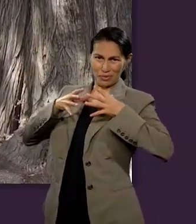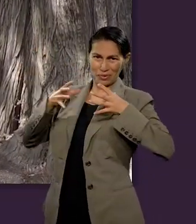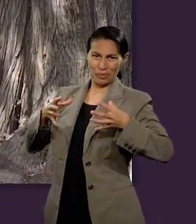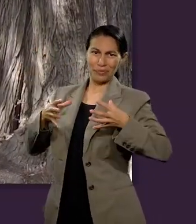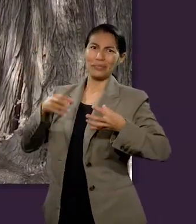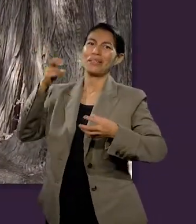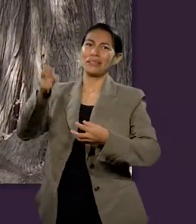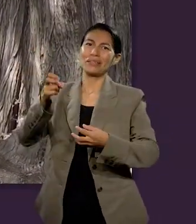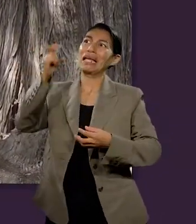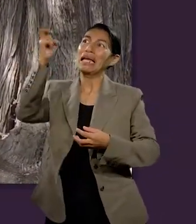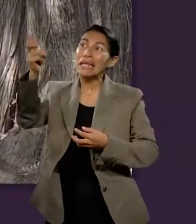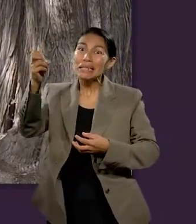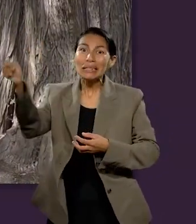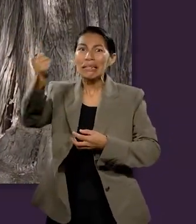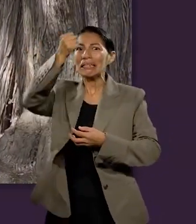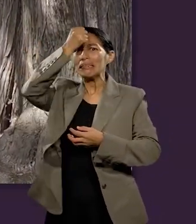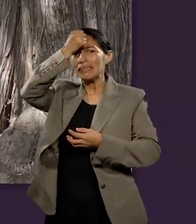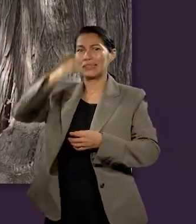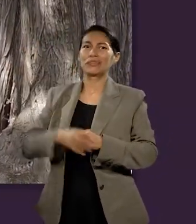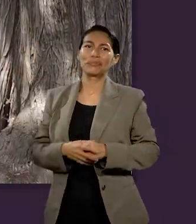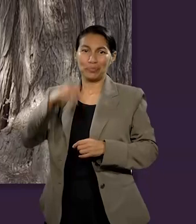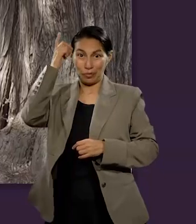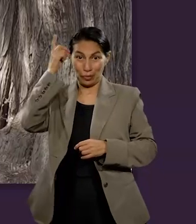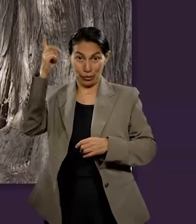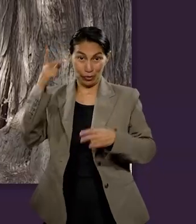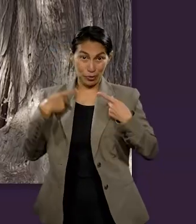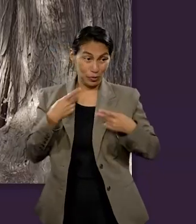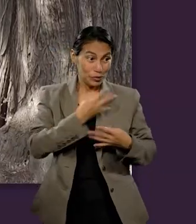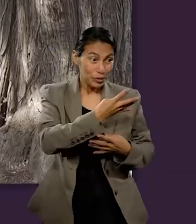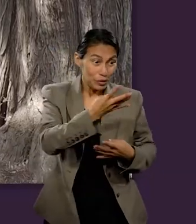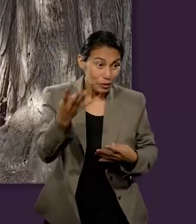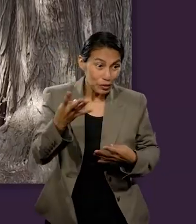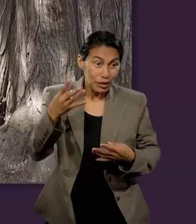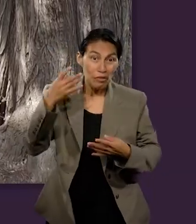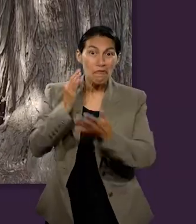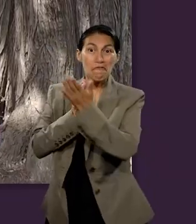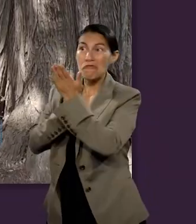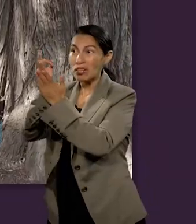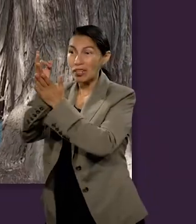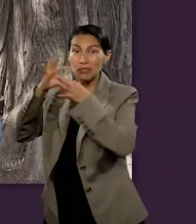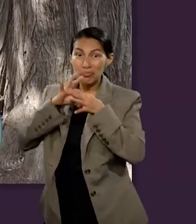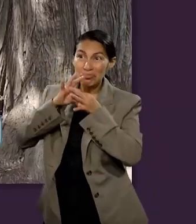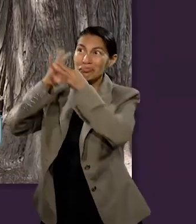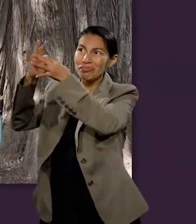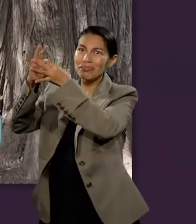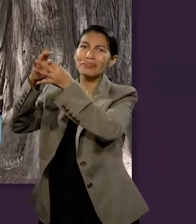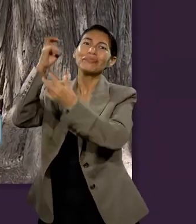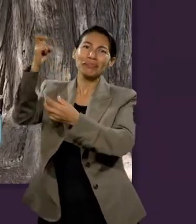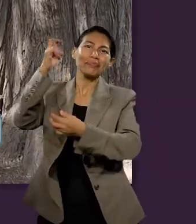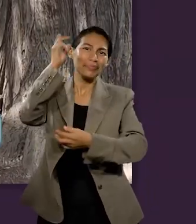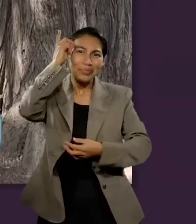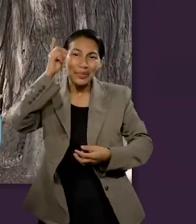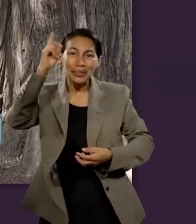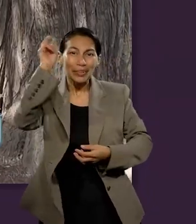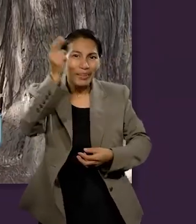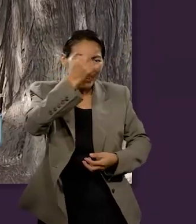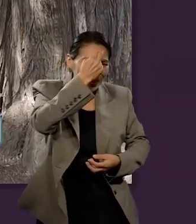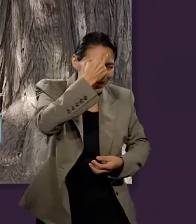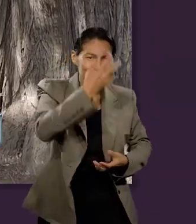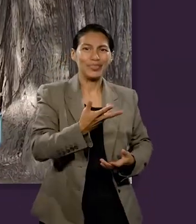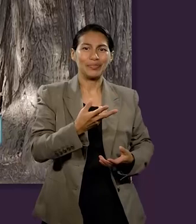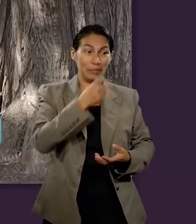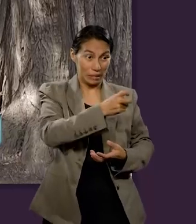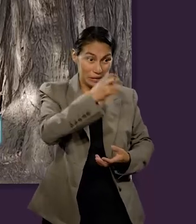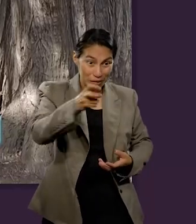desarrollando en nuestra vida y ese es su sello. Dios reconoce a los que le pertenecen. Dios